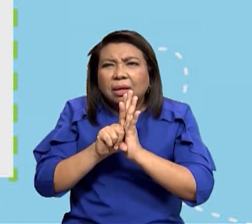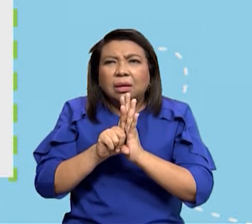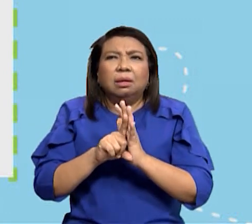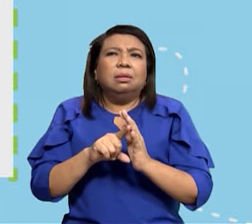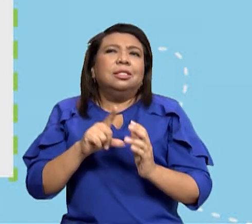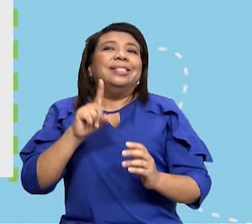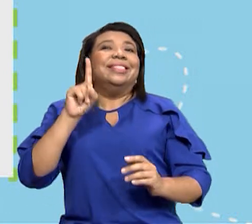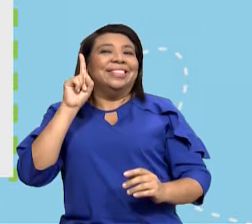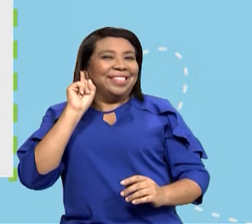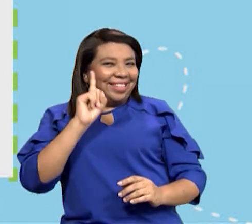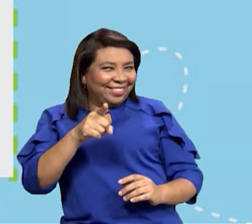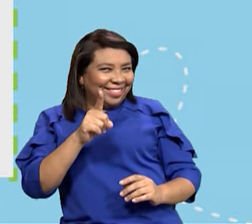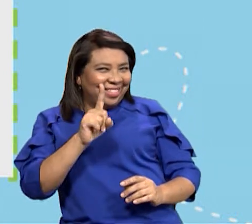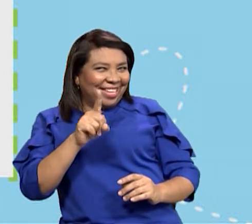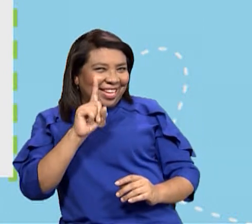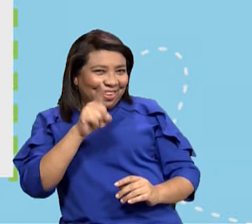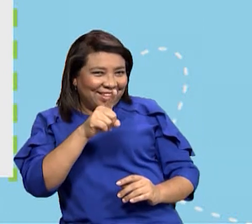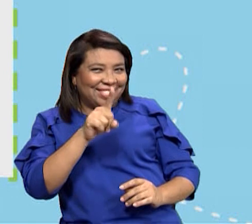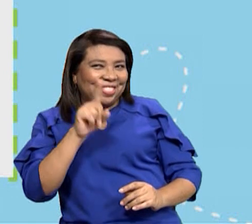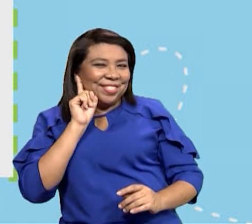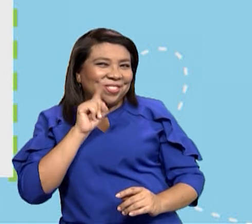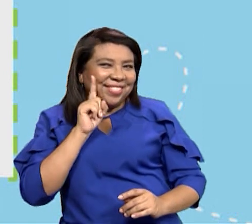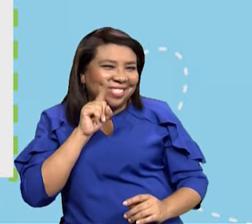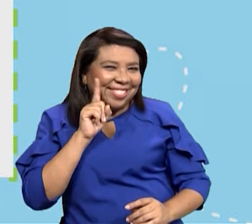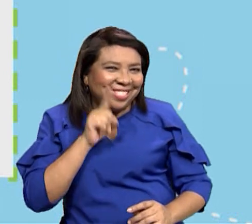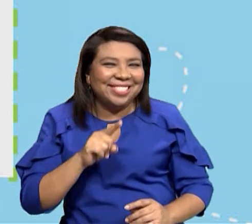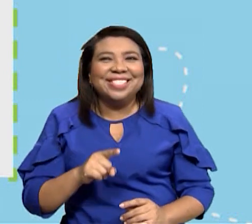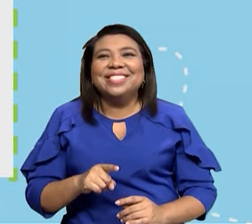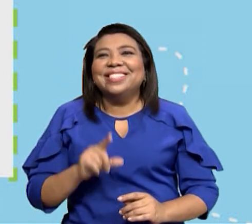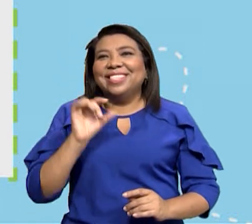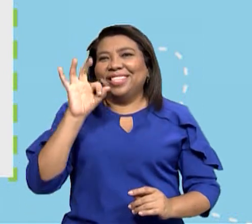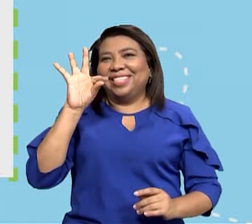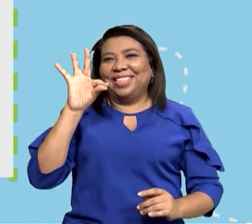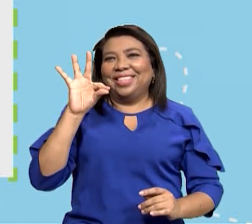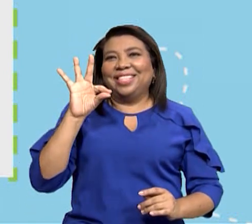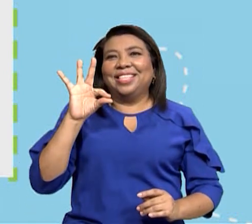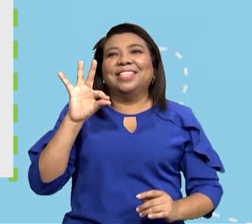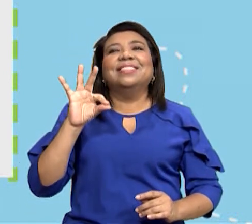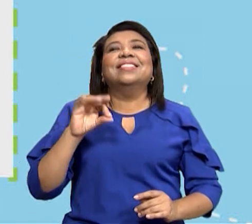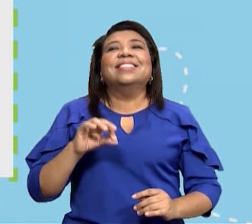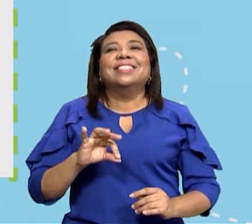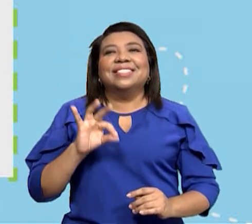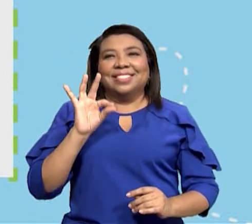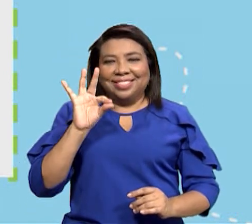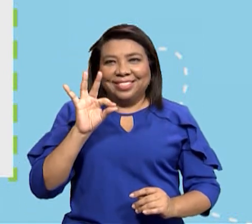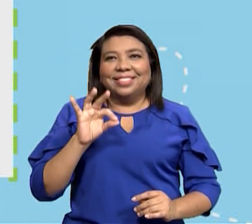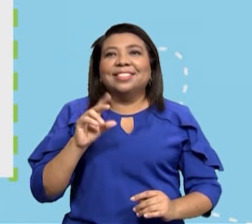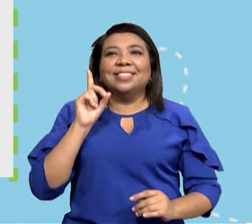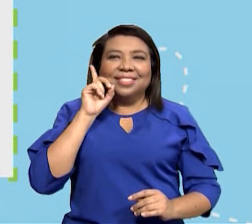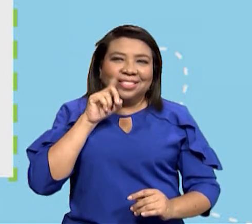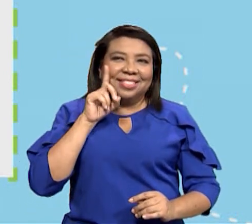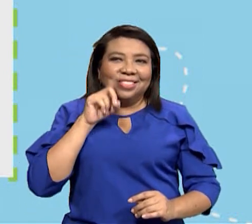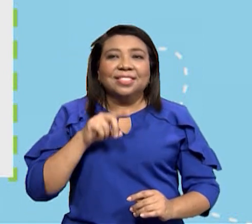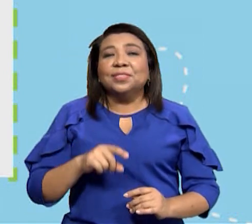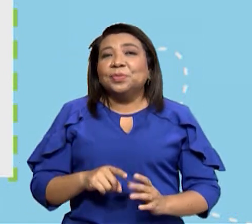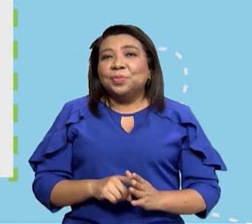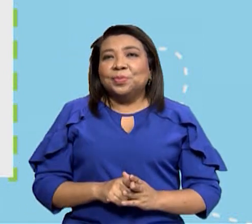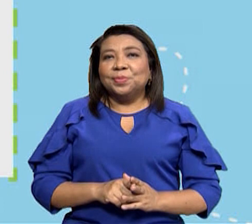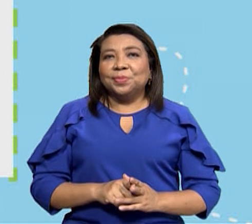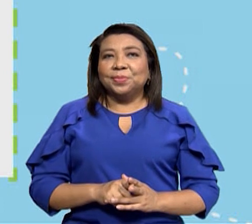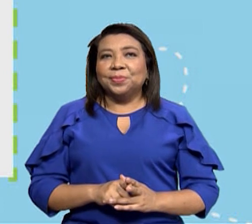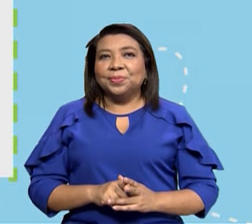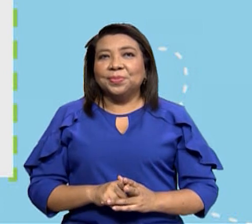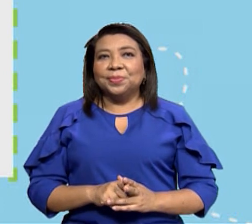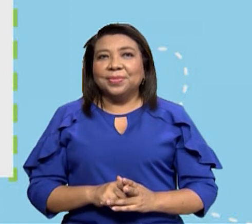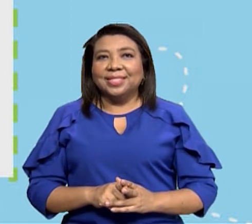deber es un deber entonces aquí esta pregunta es falsa cierto tienes que poner